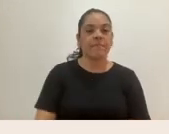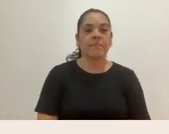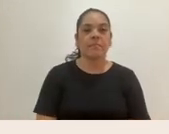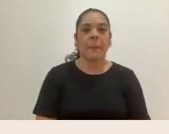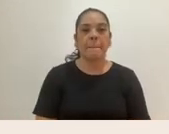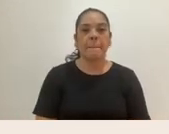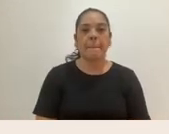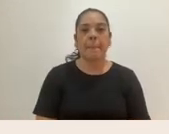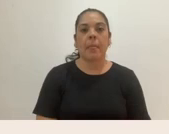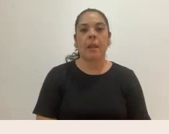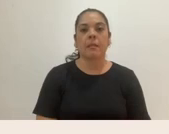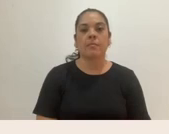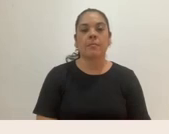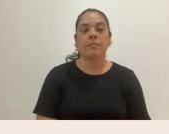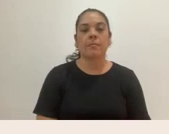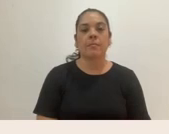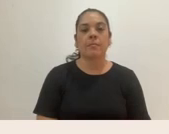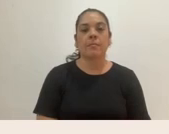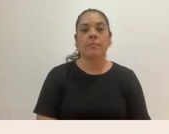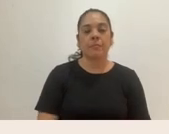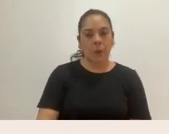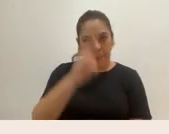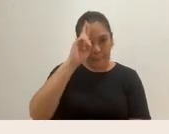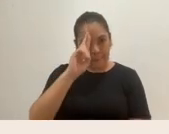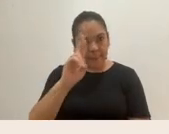Autoridad Fidelidad